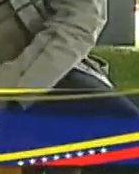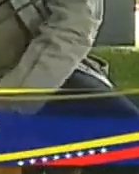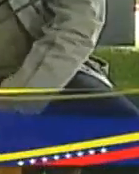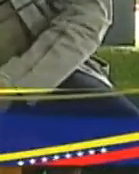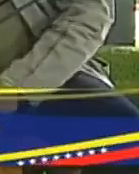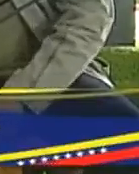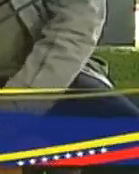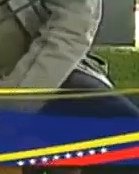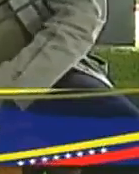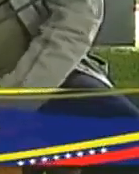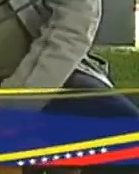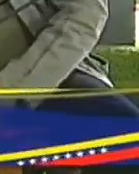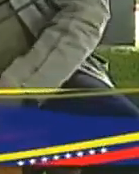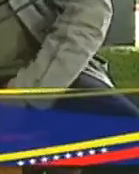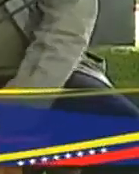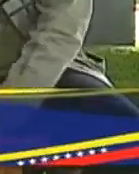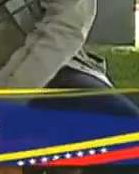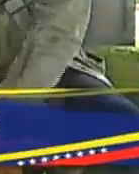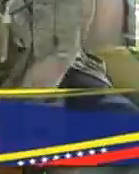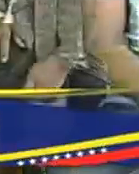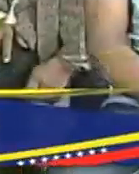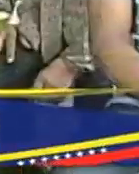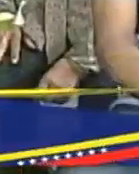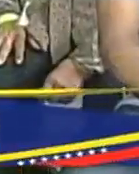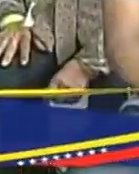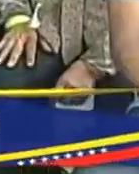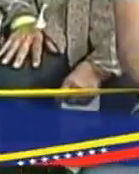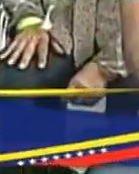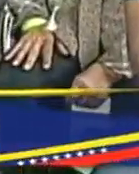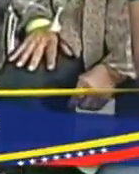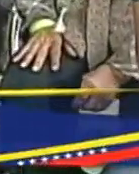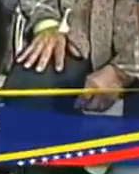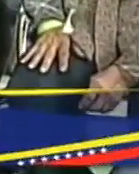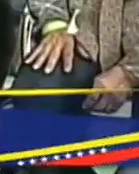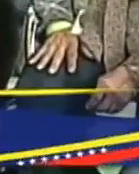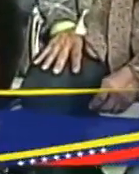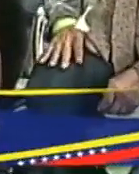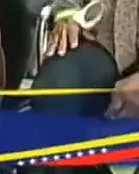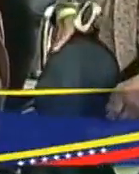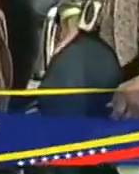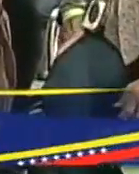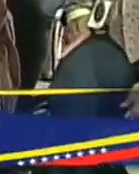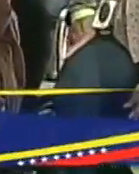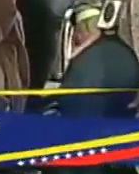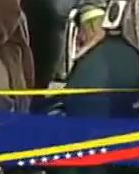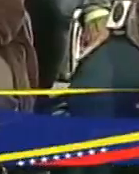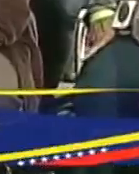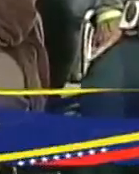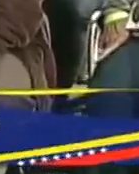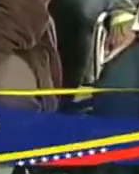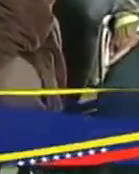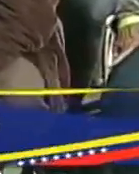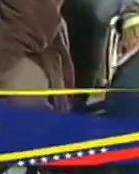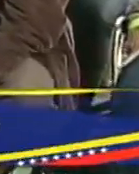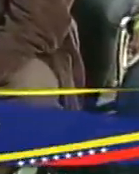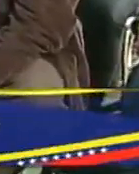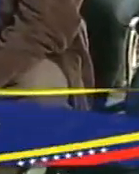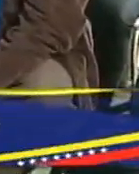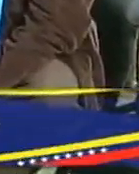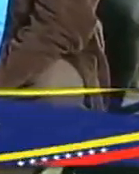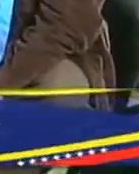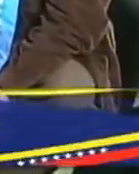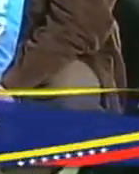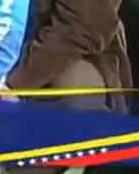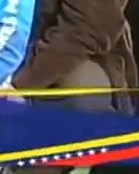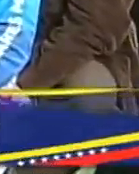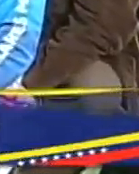Tienen ustedes el ambiente que se vive a esta hora desde la casonada cultural Aquiles de Nazoa. La vicepresidenta ejecutiva de la